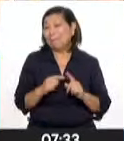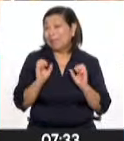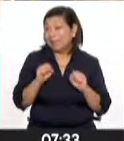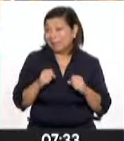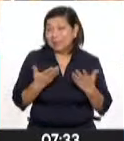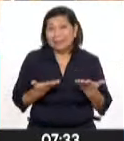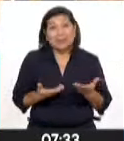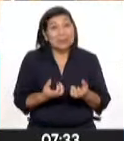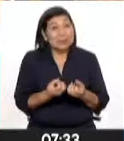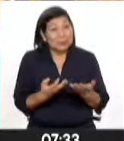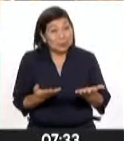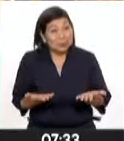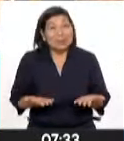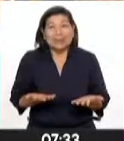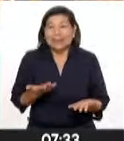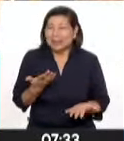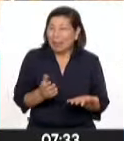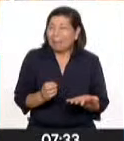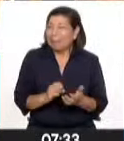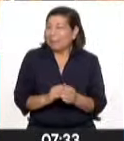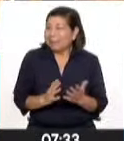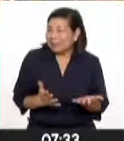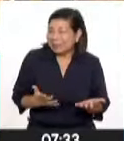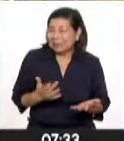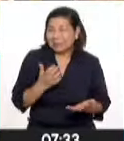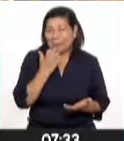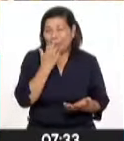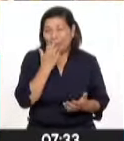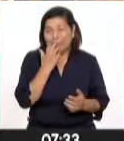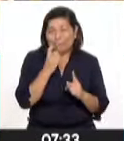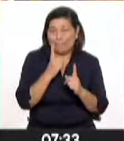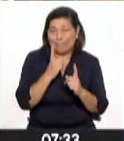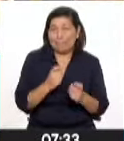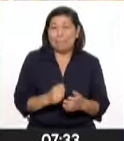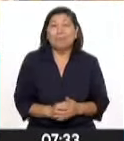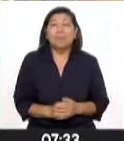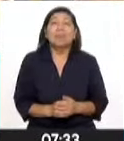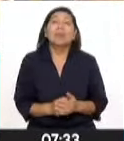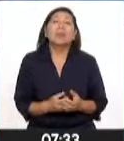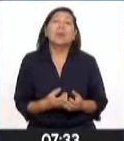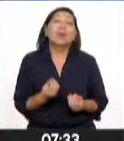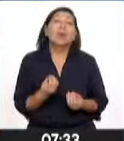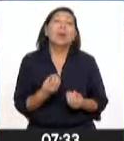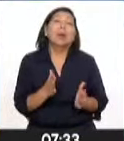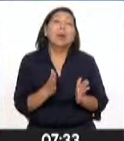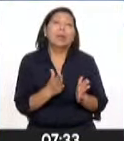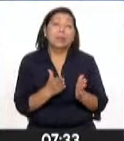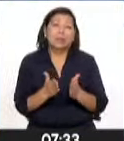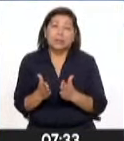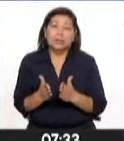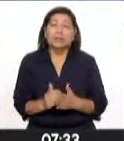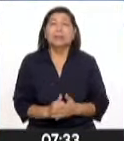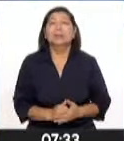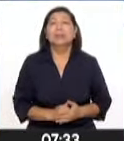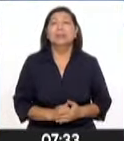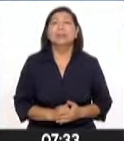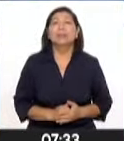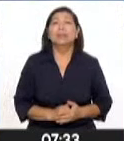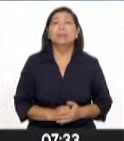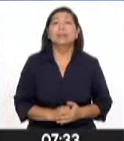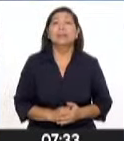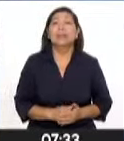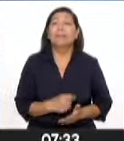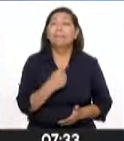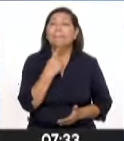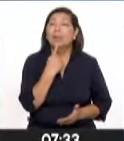acusación es bastante vaga, bastante cuestionable. Si podríamos un poco adentrarnos en ese aspecto, precisamente, señor